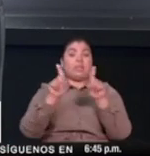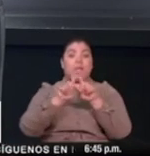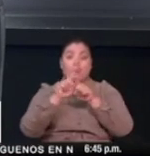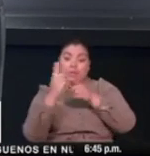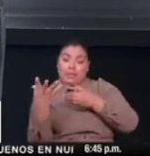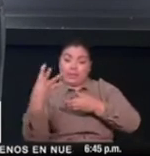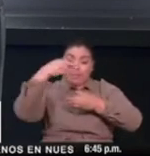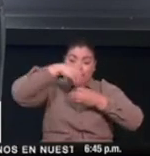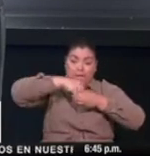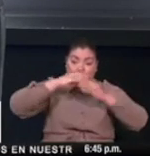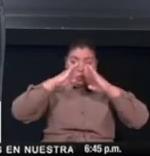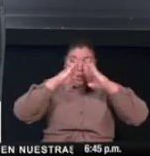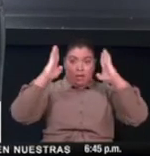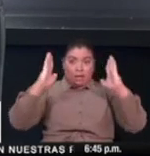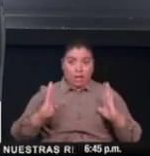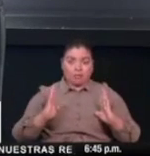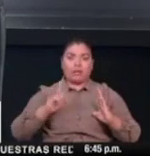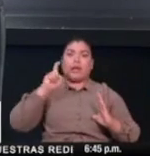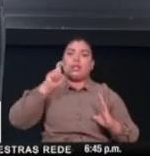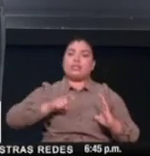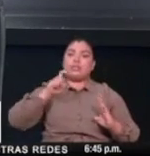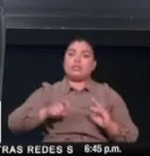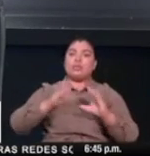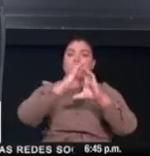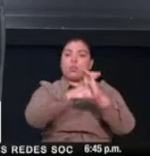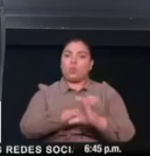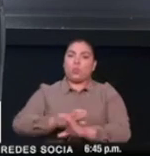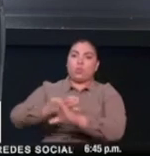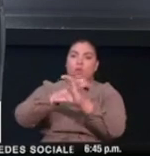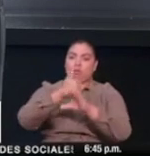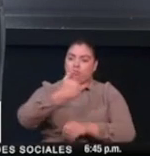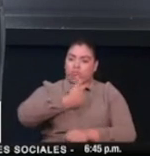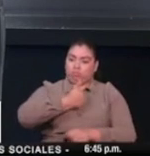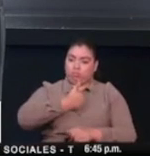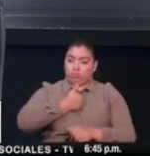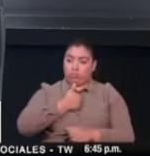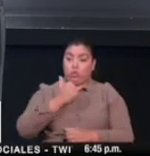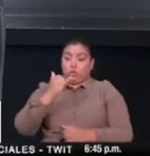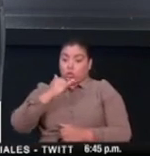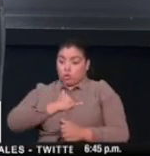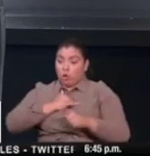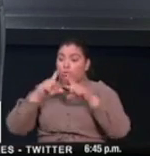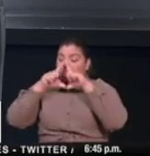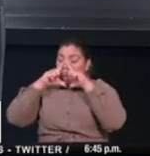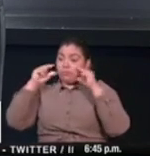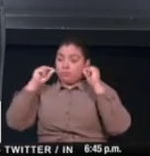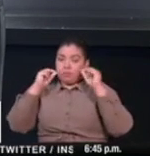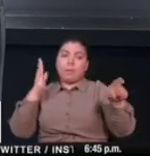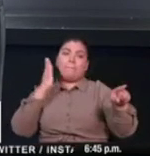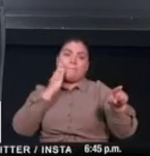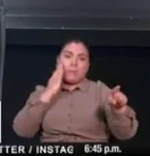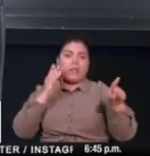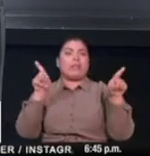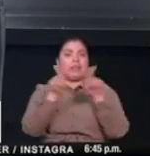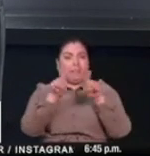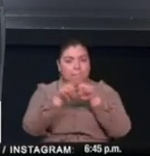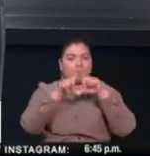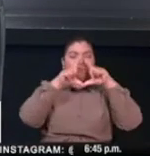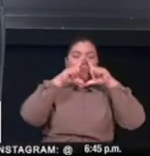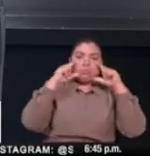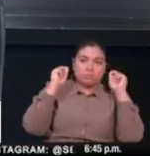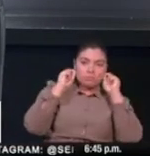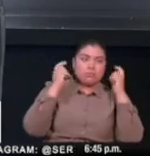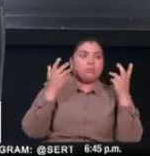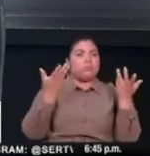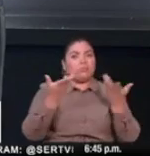empezar a proyectar un hábito de autocuidado y de mutuo cuidado, no solamente con nosotros, sino también con todas las personas que